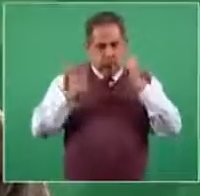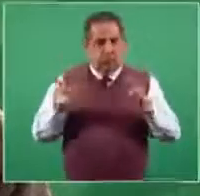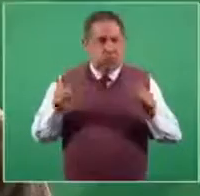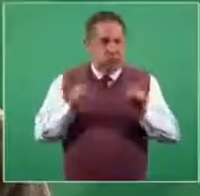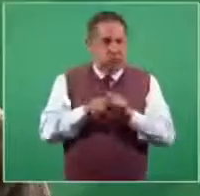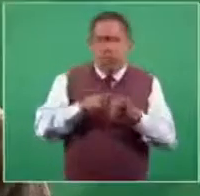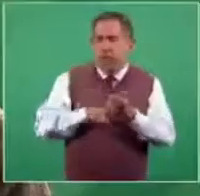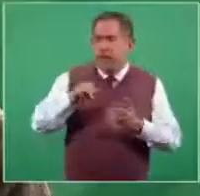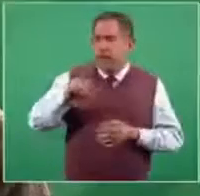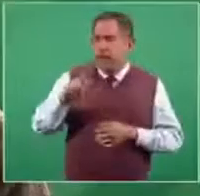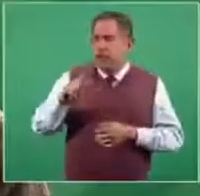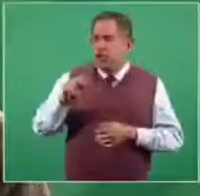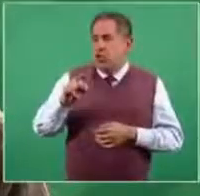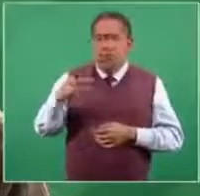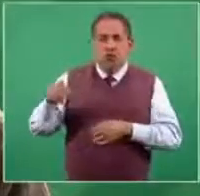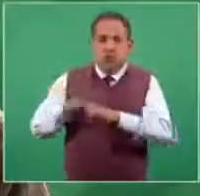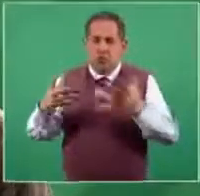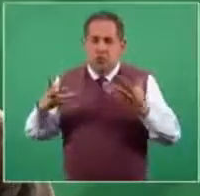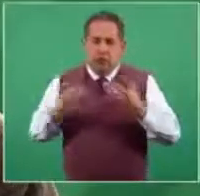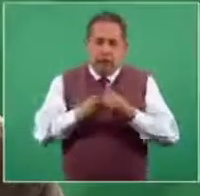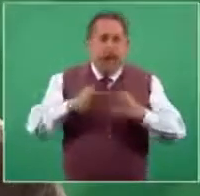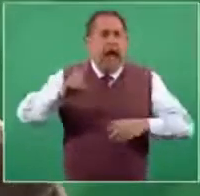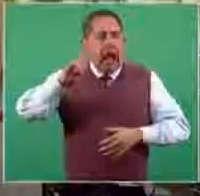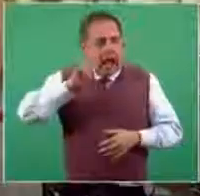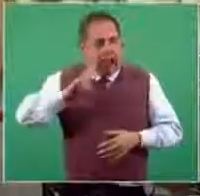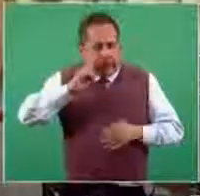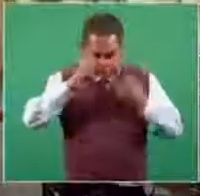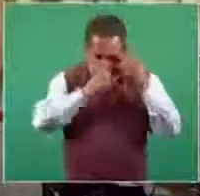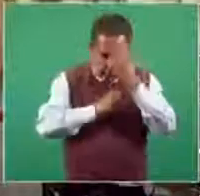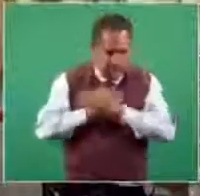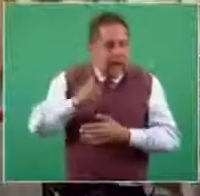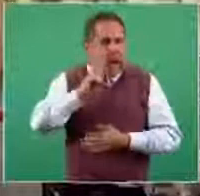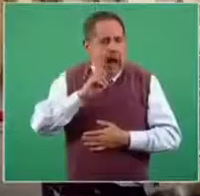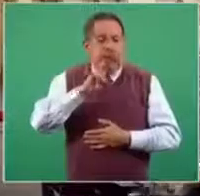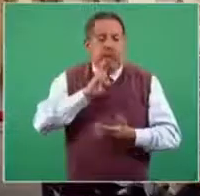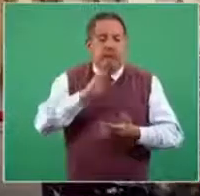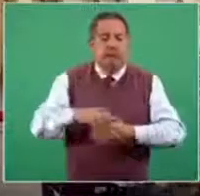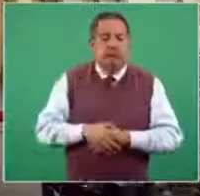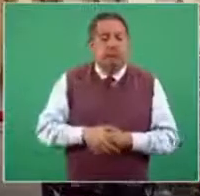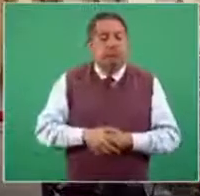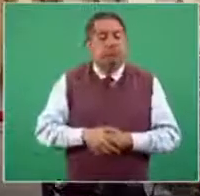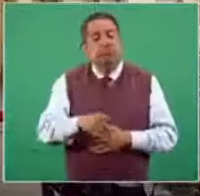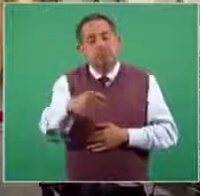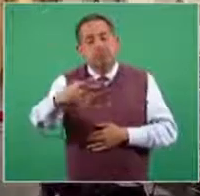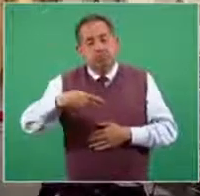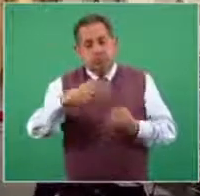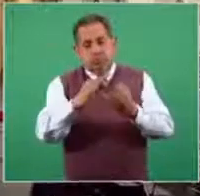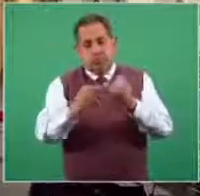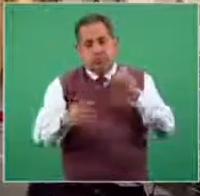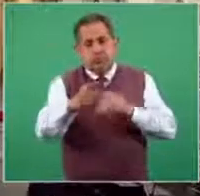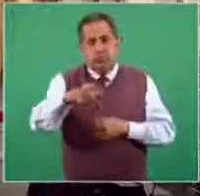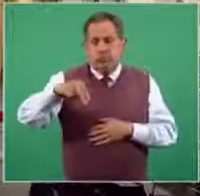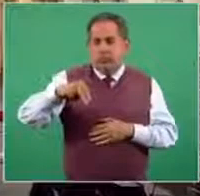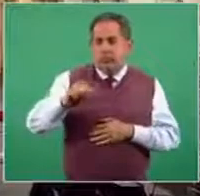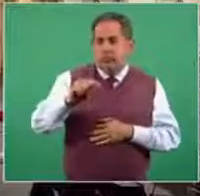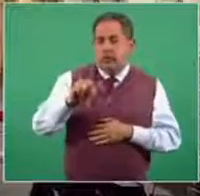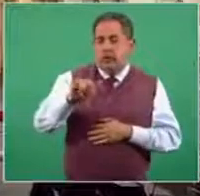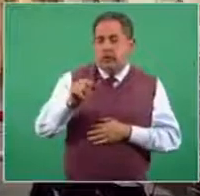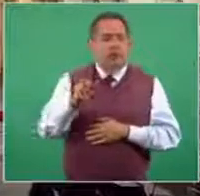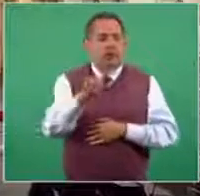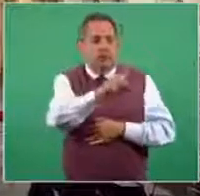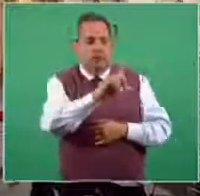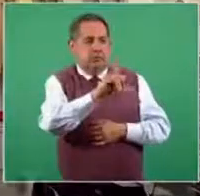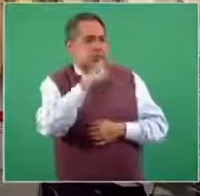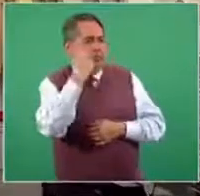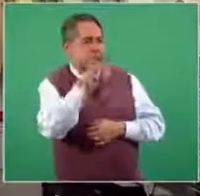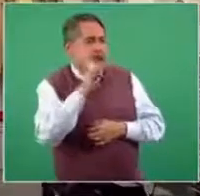Miguel Torruco, y su equipo. Entonces, vamos a analizarlo con mucho cuidado. Última pregunta, Natalia Vitela. Usted quedará pendiente ya